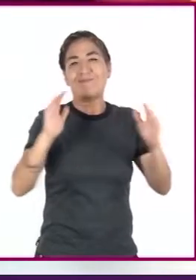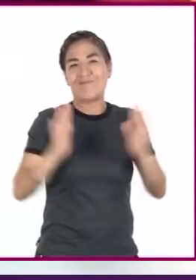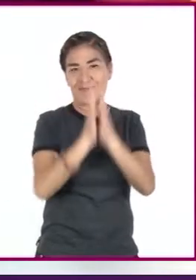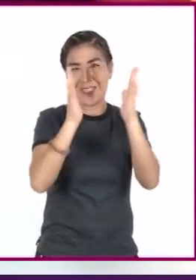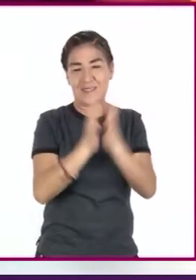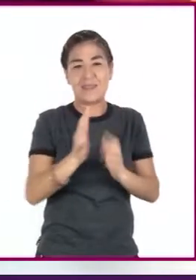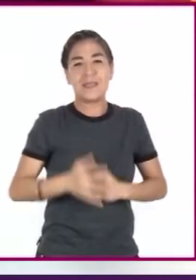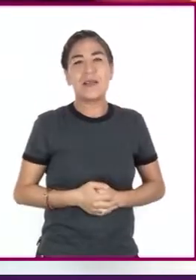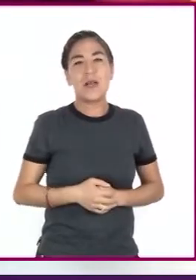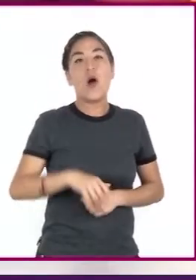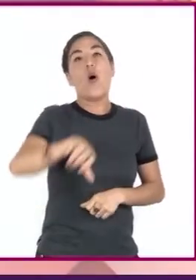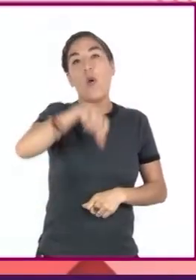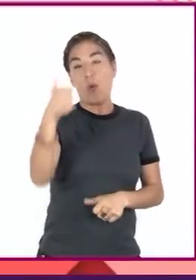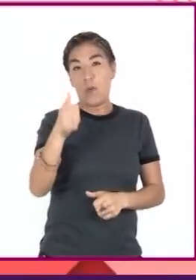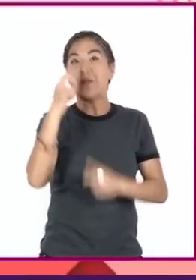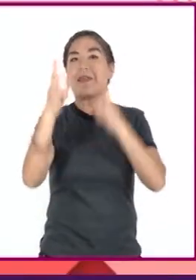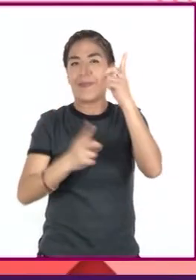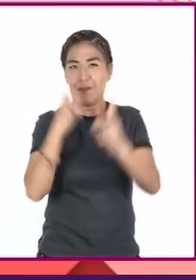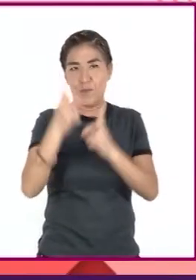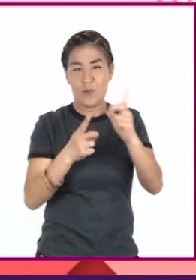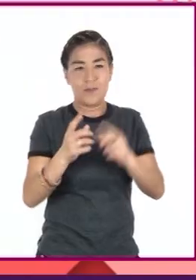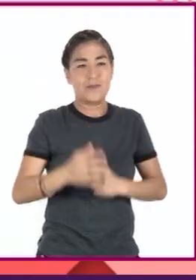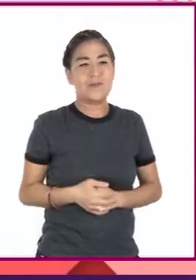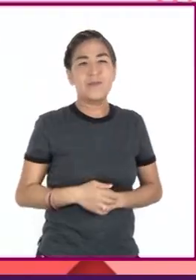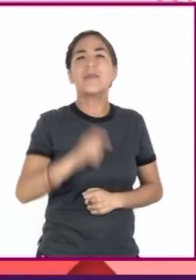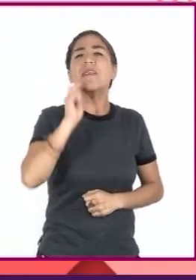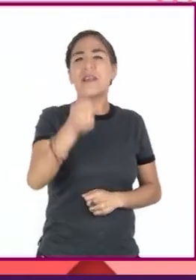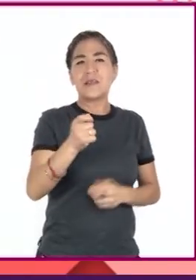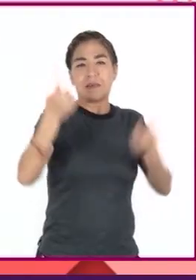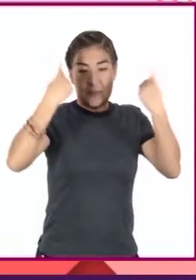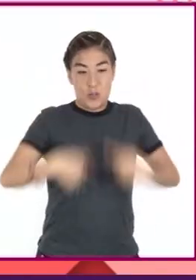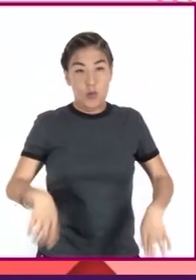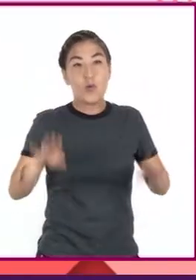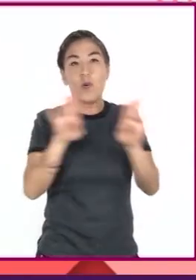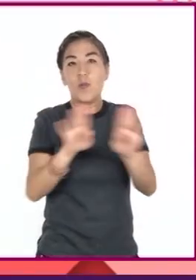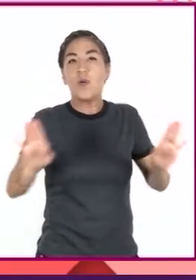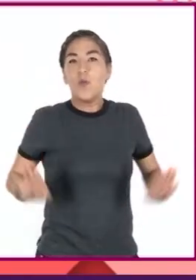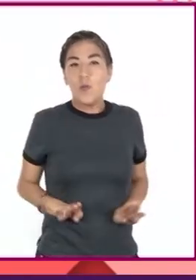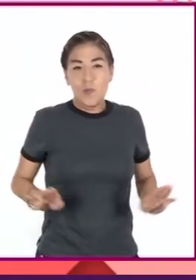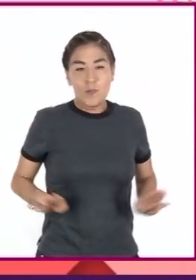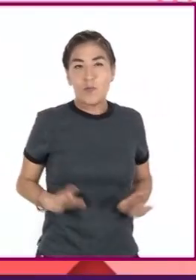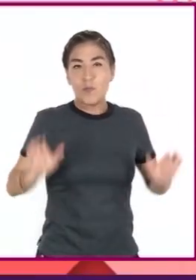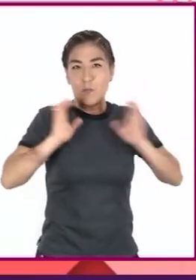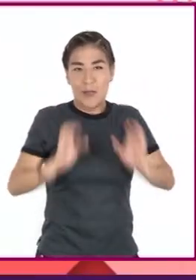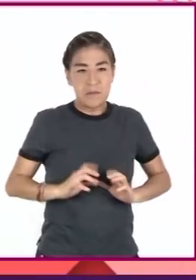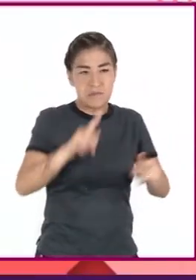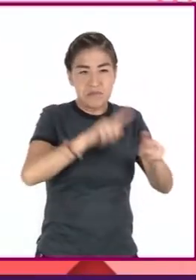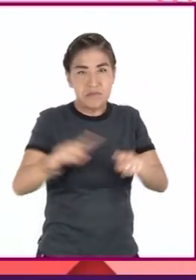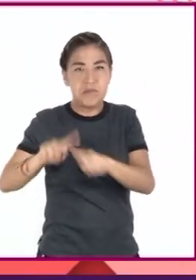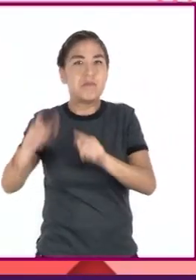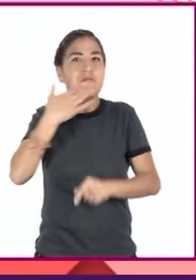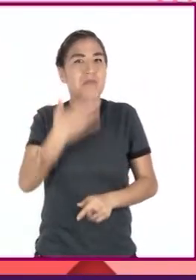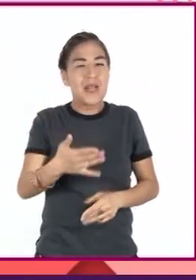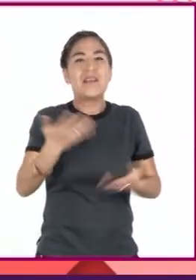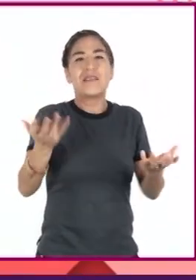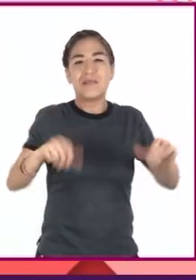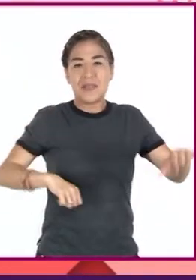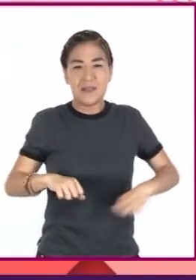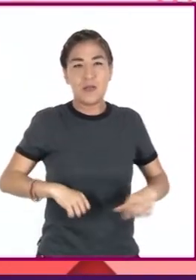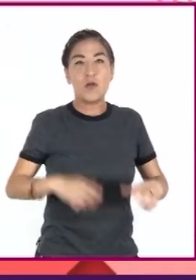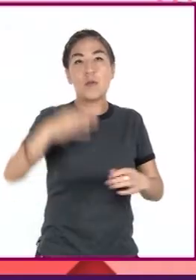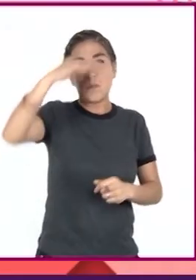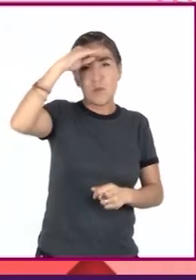otro lado, tenemos el deporte, en el que pueden desarrollar sus capacidades físicas de manera específica y el pensamiento